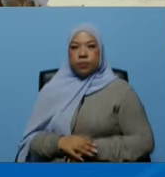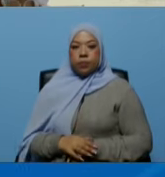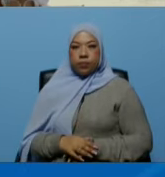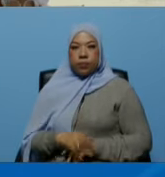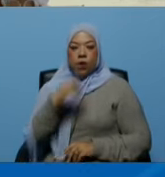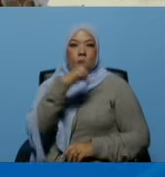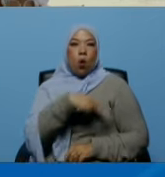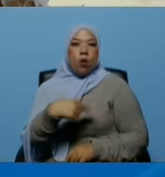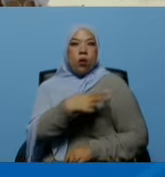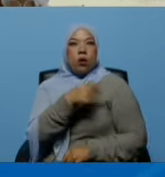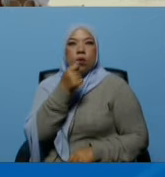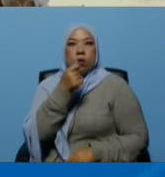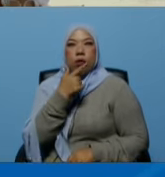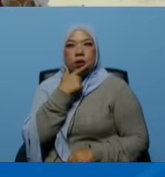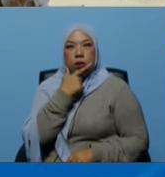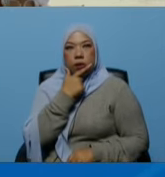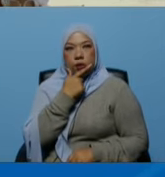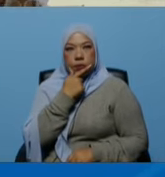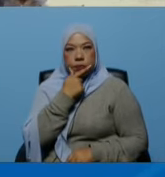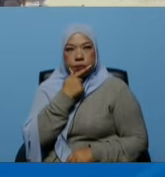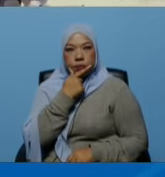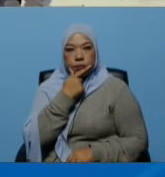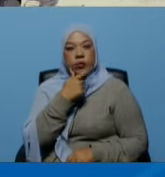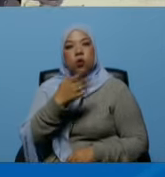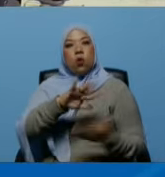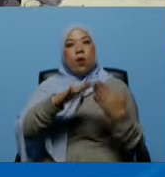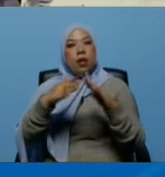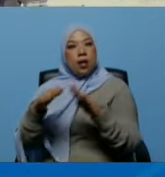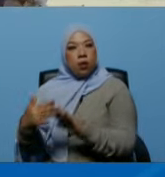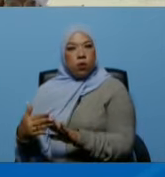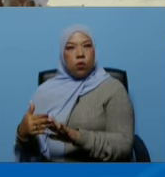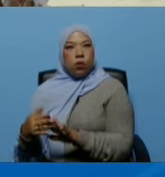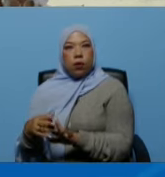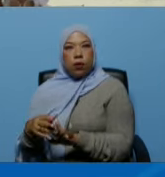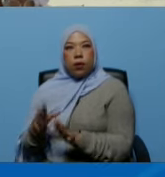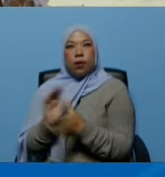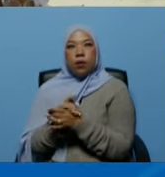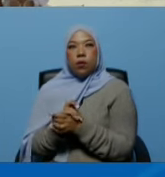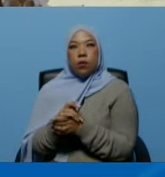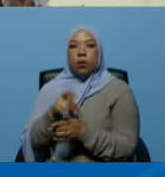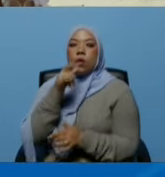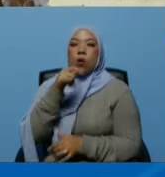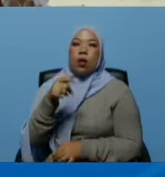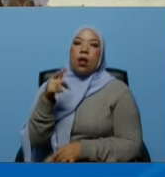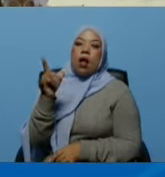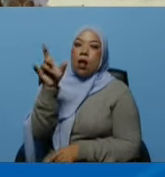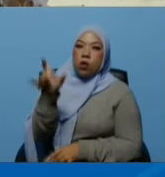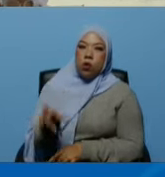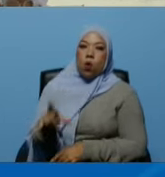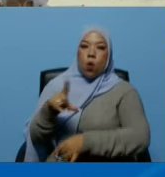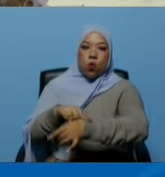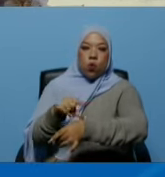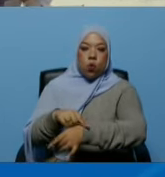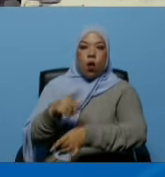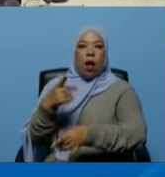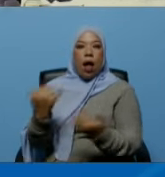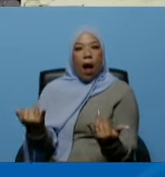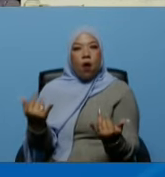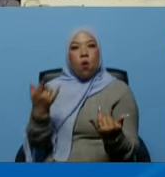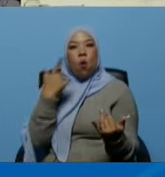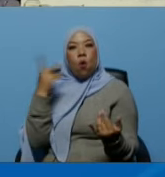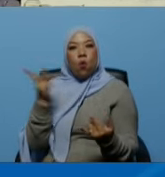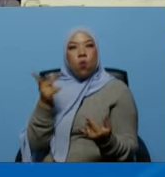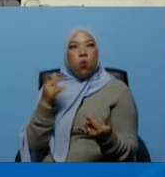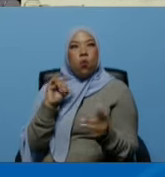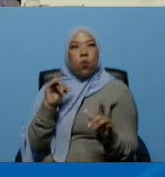hospitales comunitarios doctora Magali doctora Gabriela ahora estamos ya en